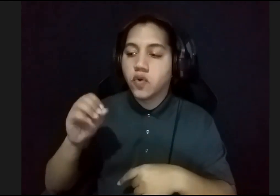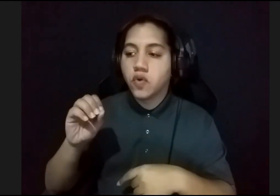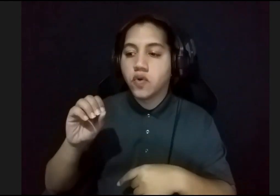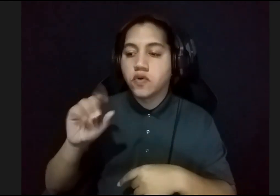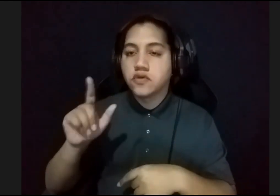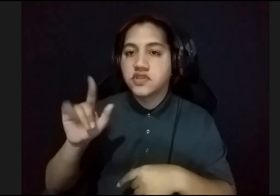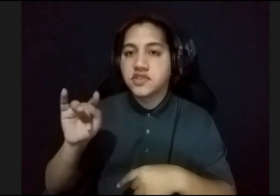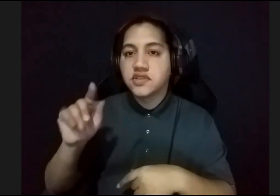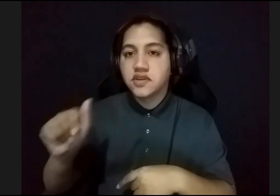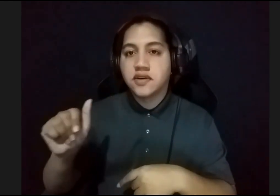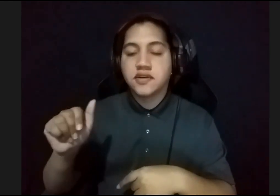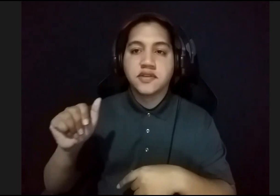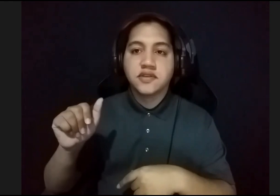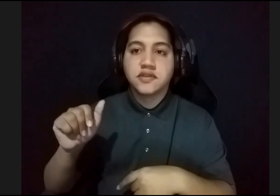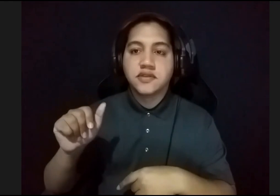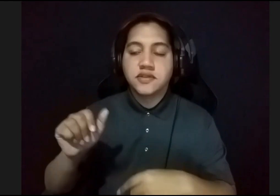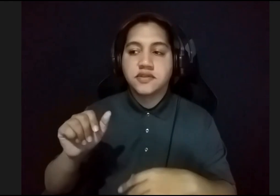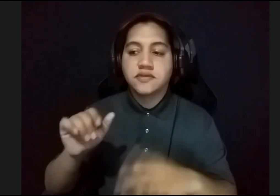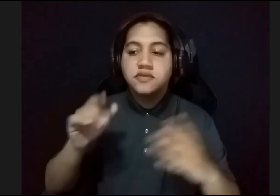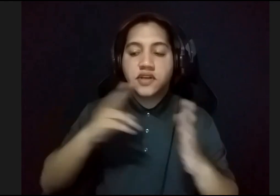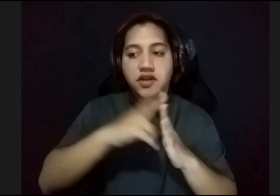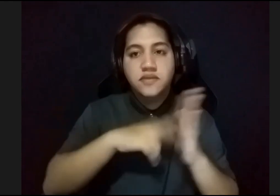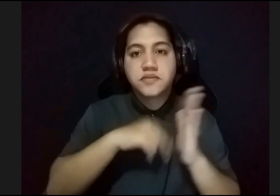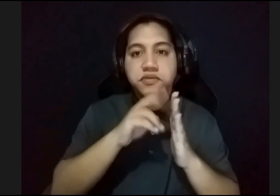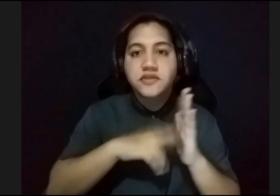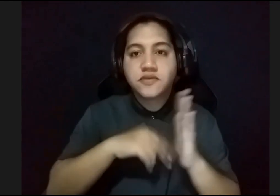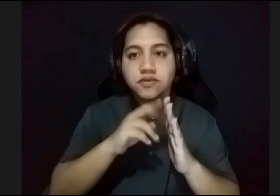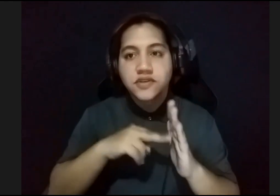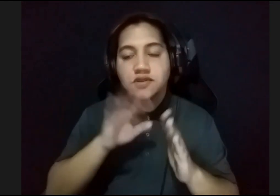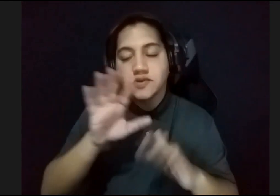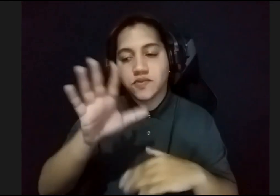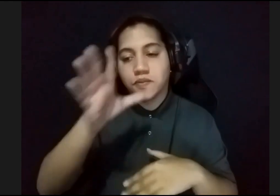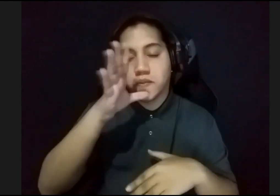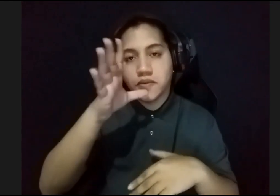Fue Goyita, el retrato, la pintura que le hizo, a su mamá.